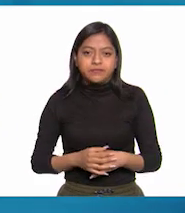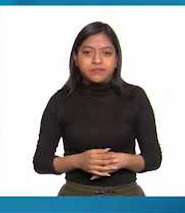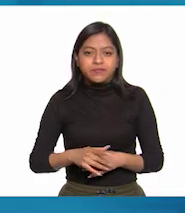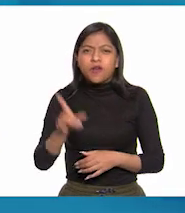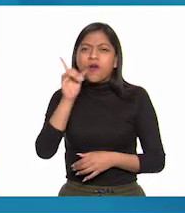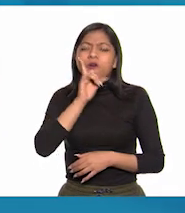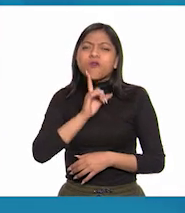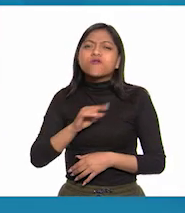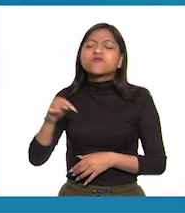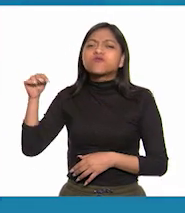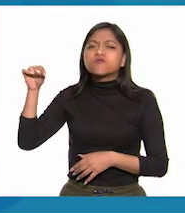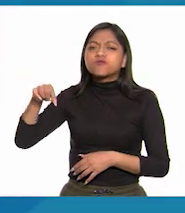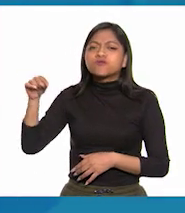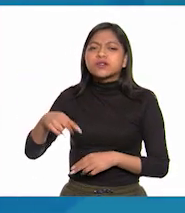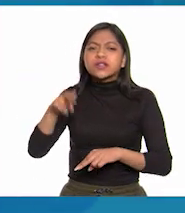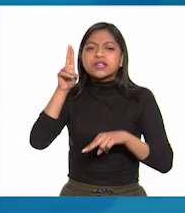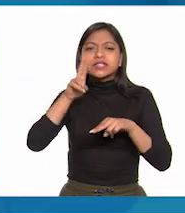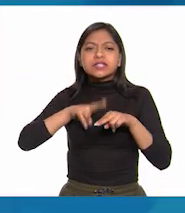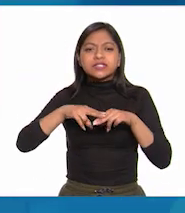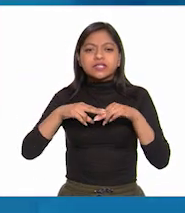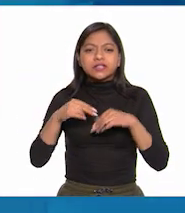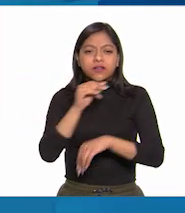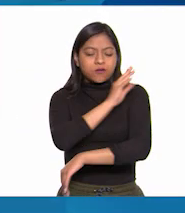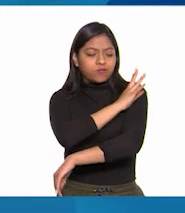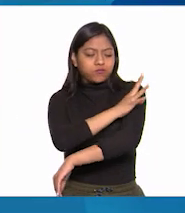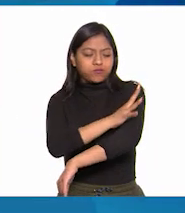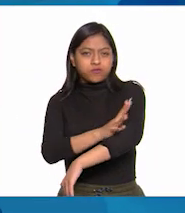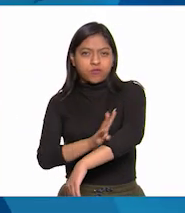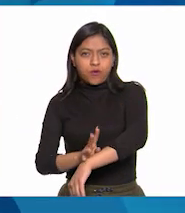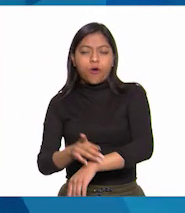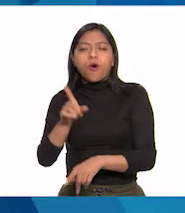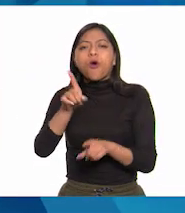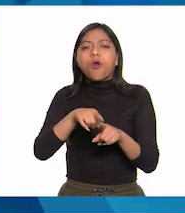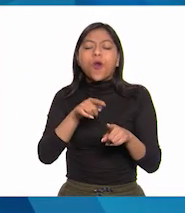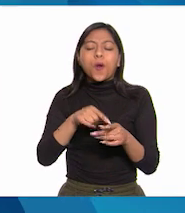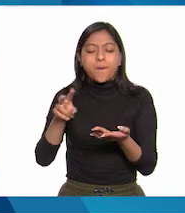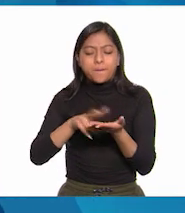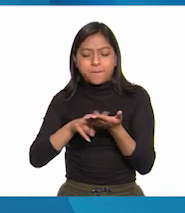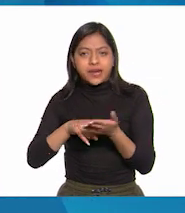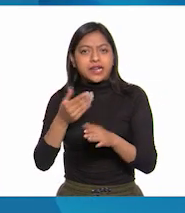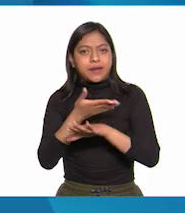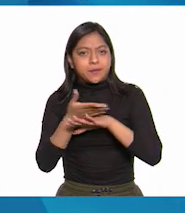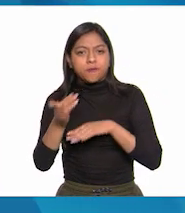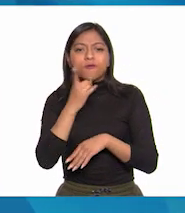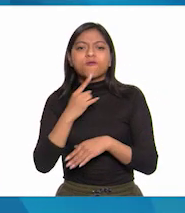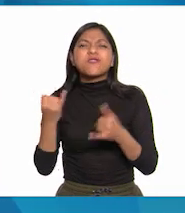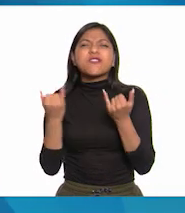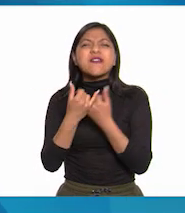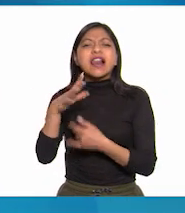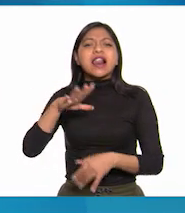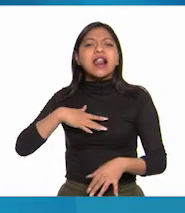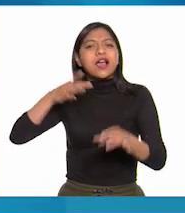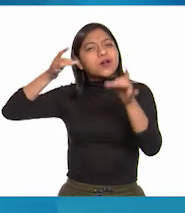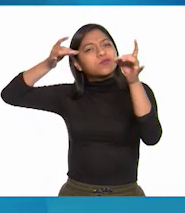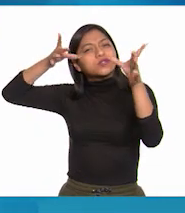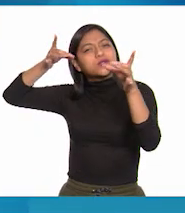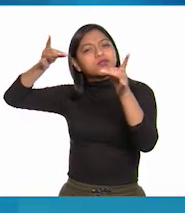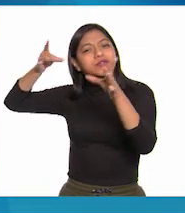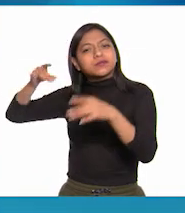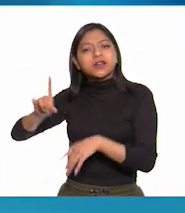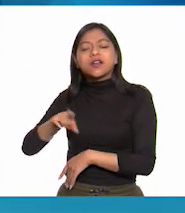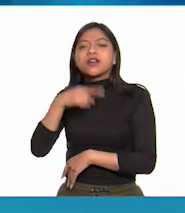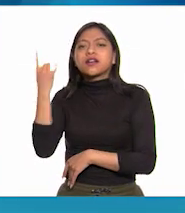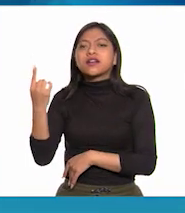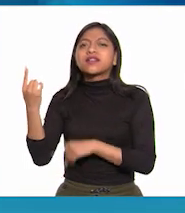mujer está sentada con un tocado de plumas verde, blanco y rojo y trae con ella flechas. También observo